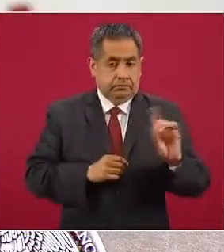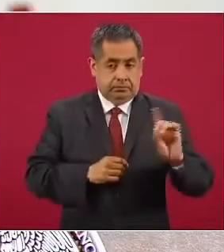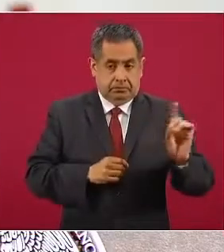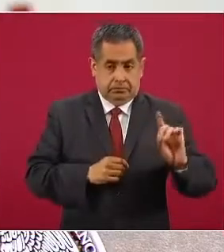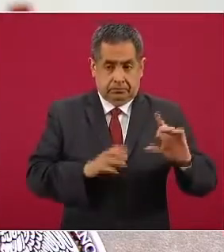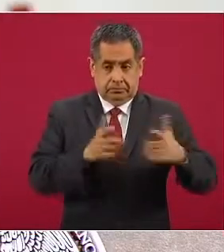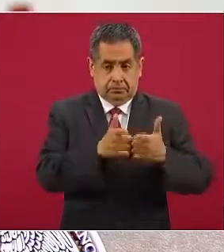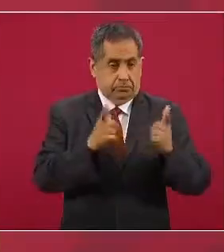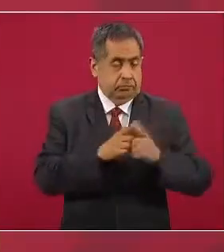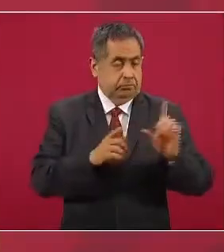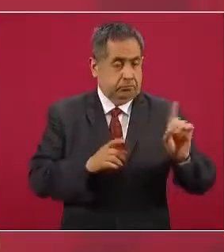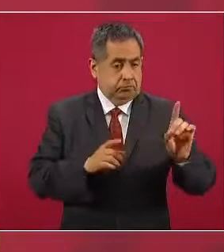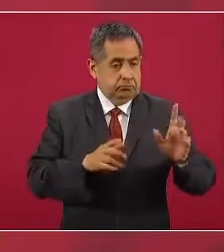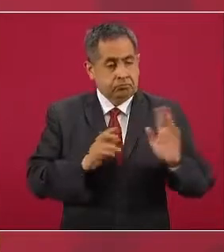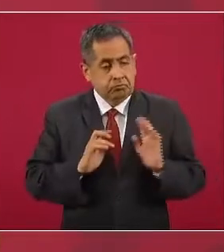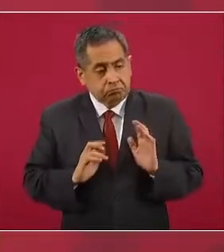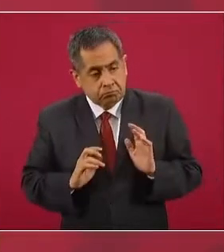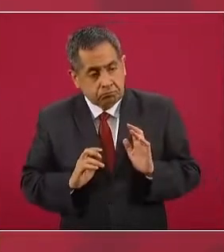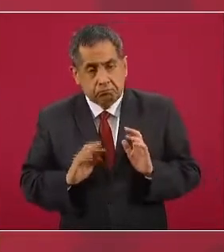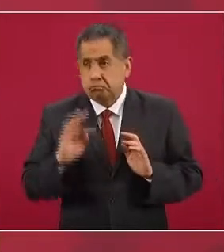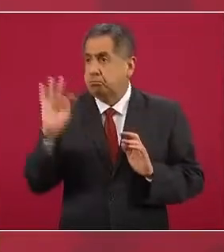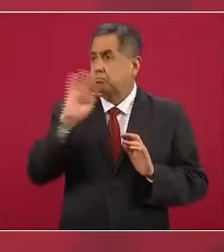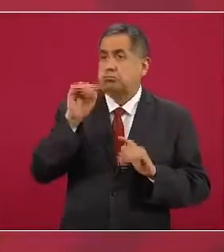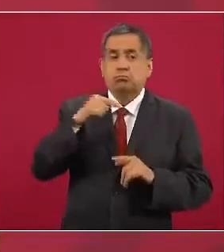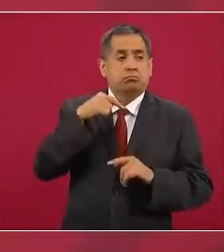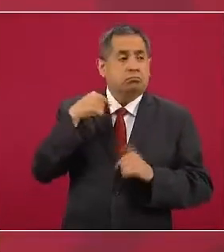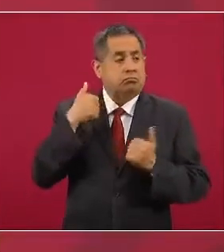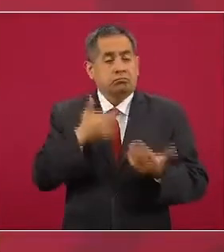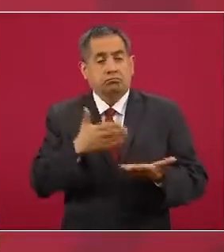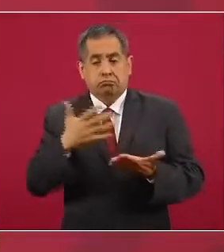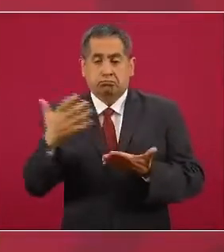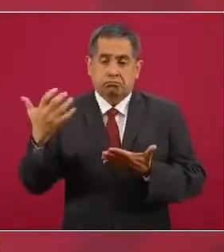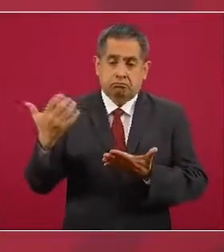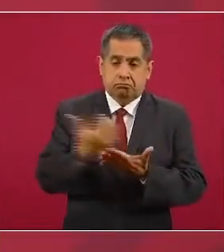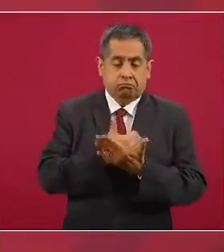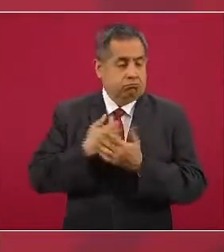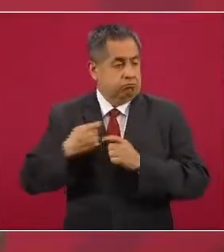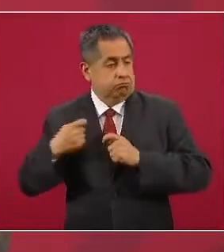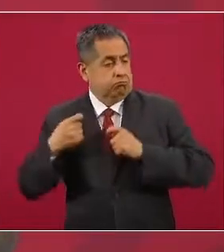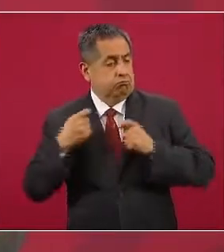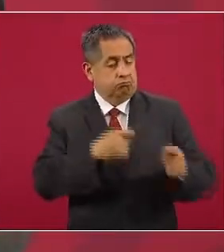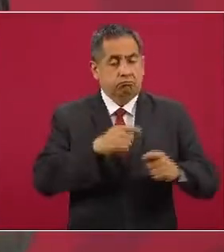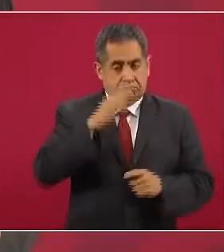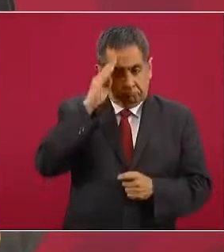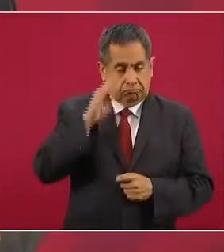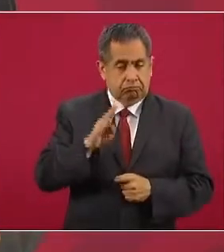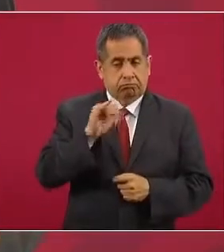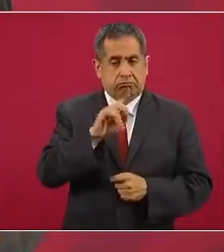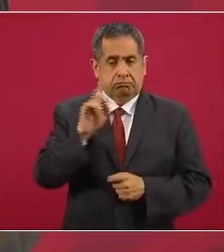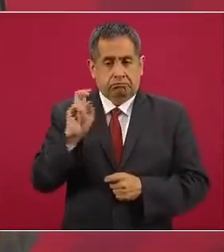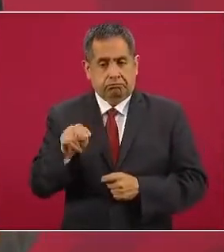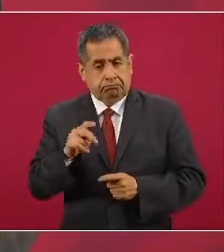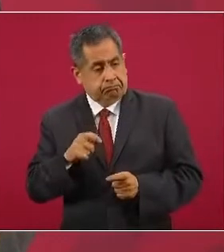se decida de que gana el señor Biden,